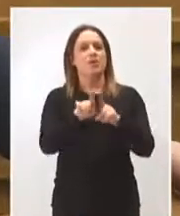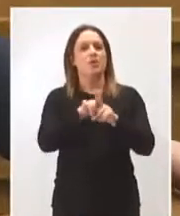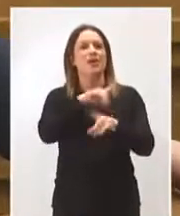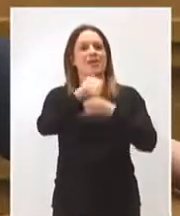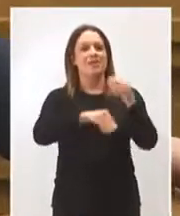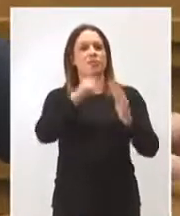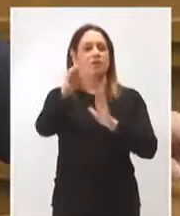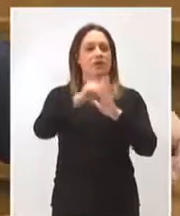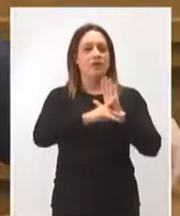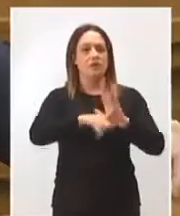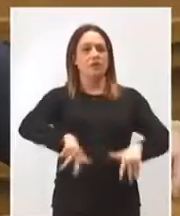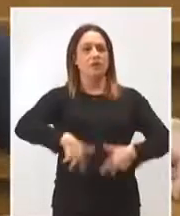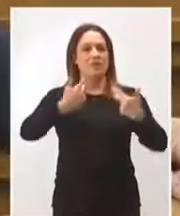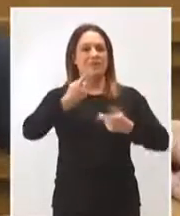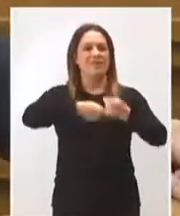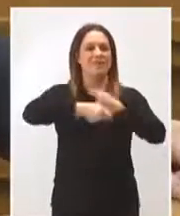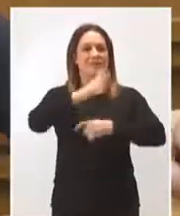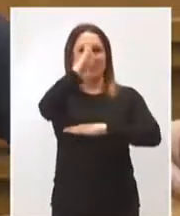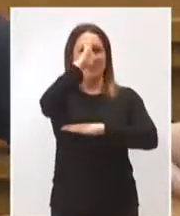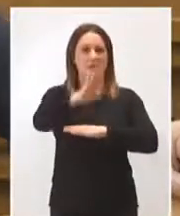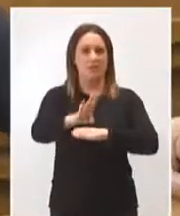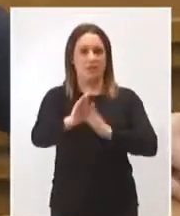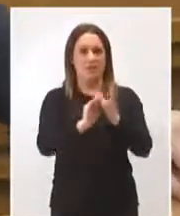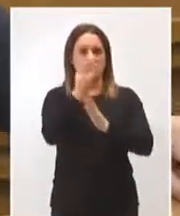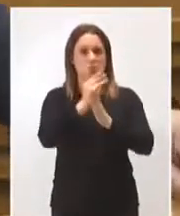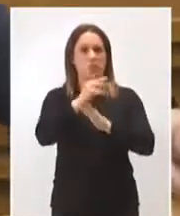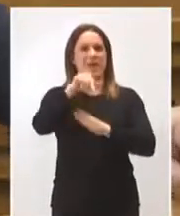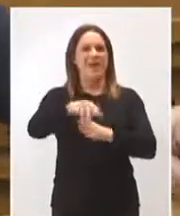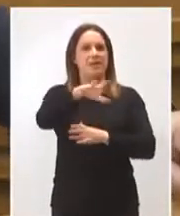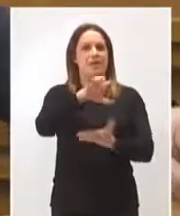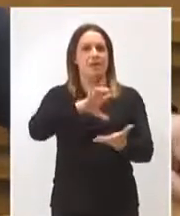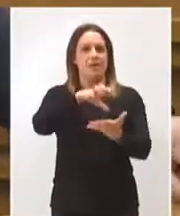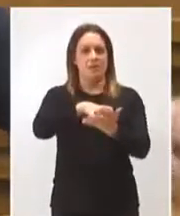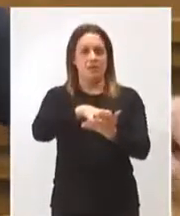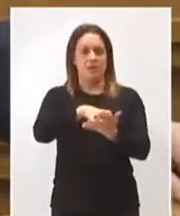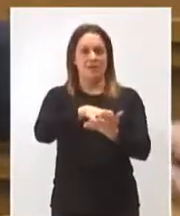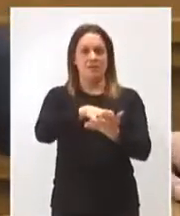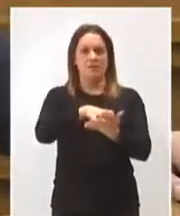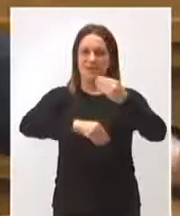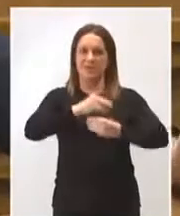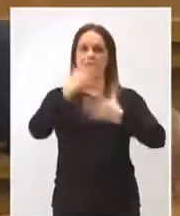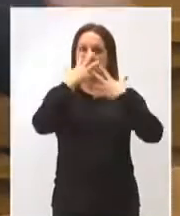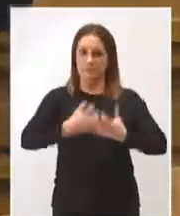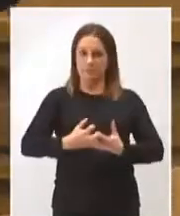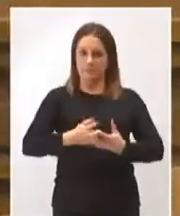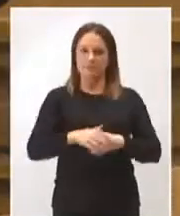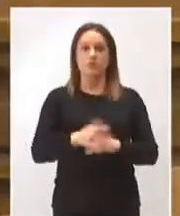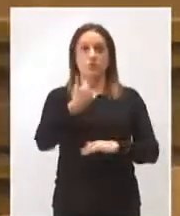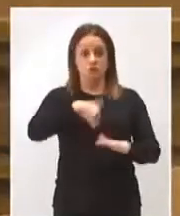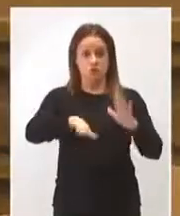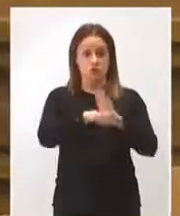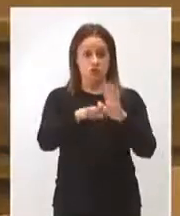un decreto que va a permitir la venta directa del productor en sus propias instalaciones sin intermediarios comerciales. Como vamos a seguir